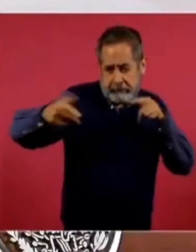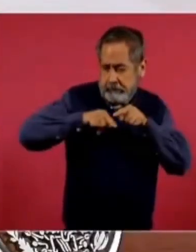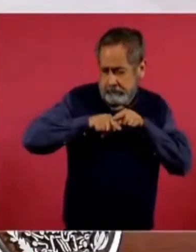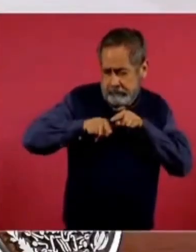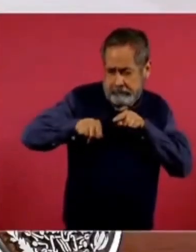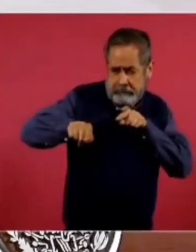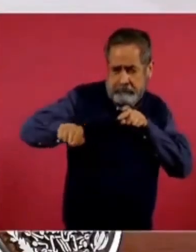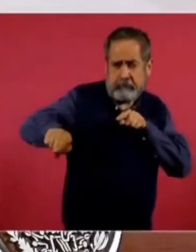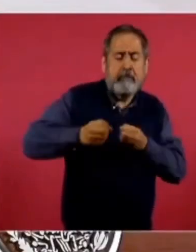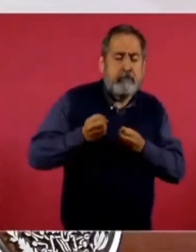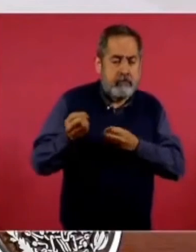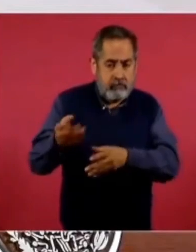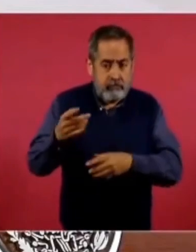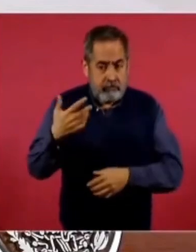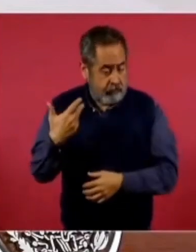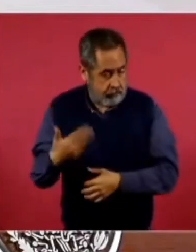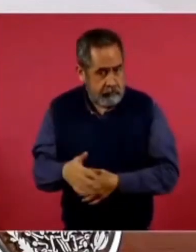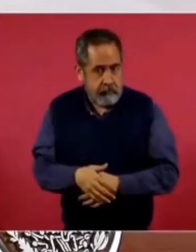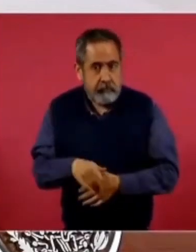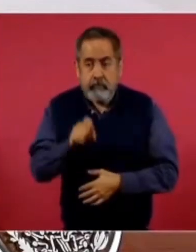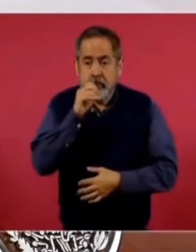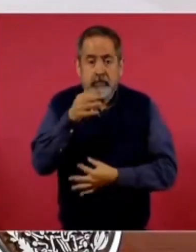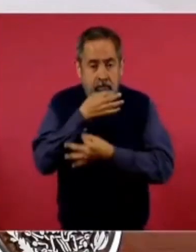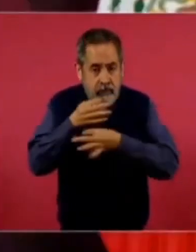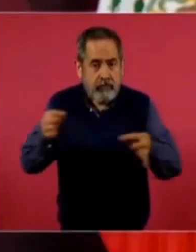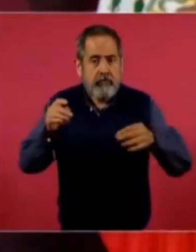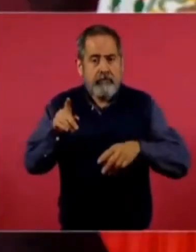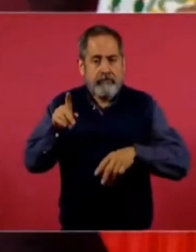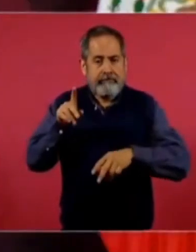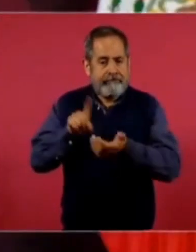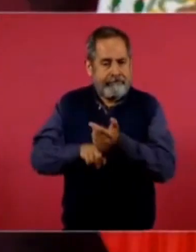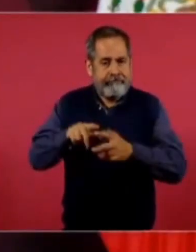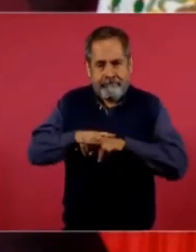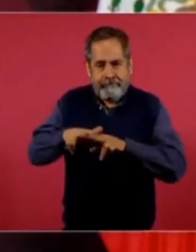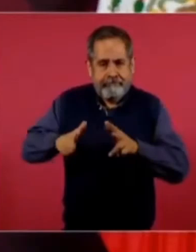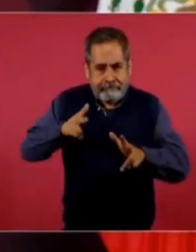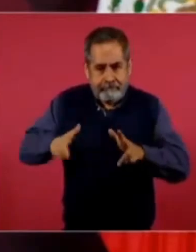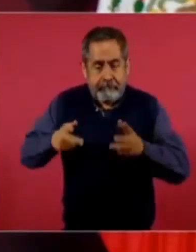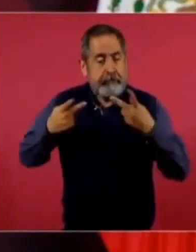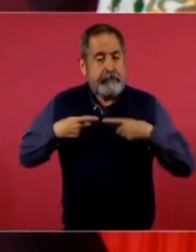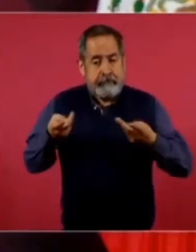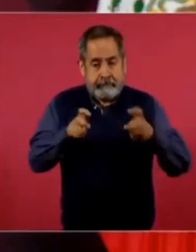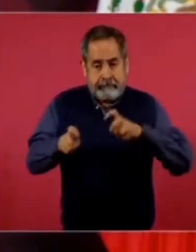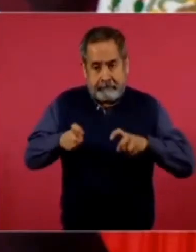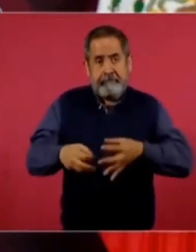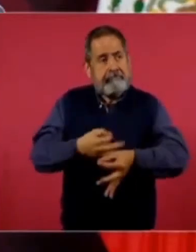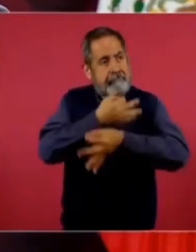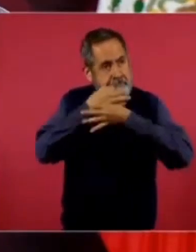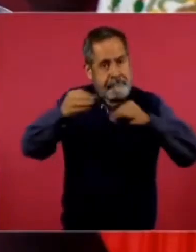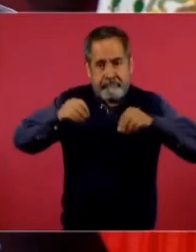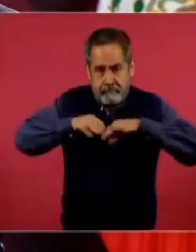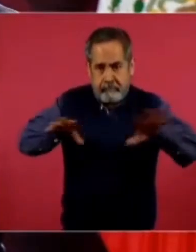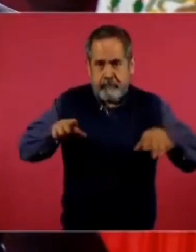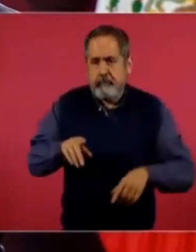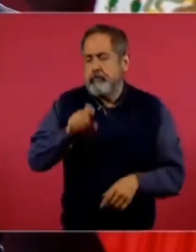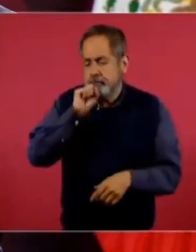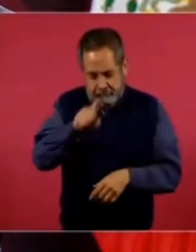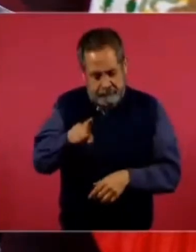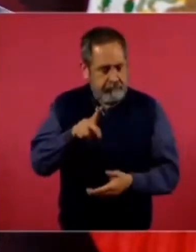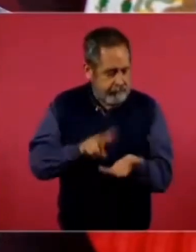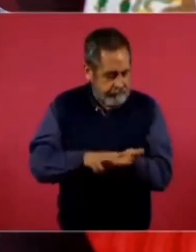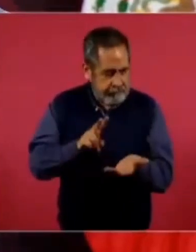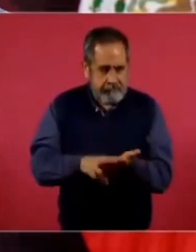y el anuncio de los ferrocarriles de pasajeros, que también va a ser muy